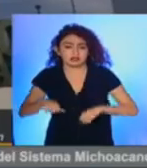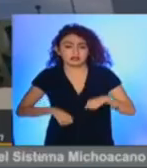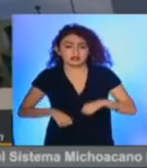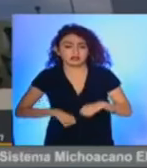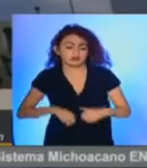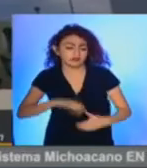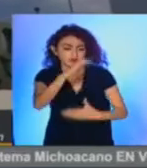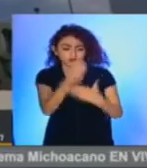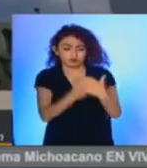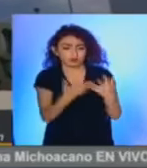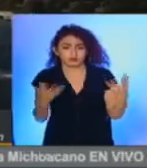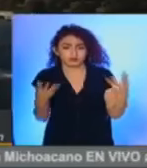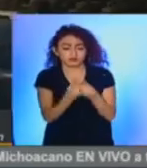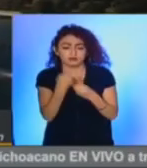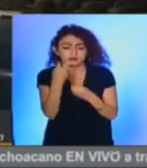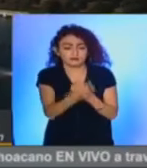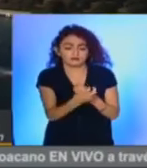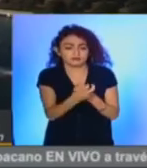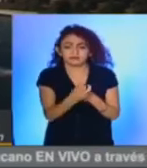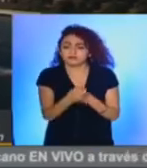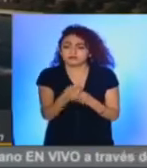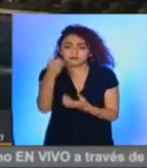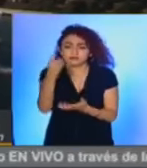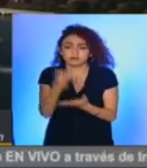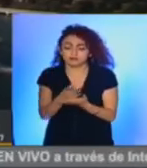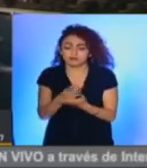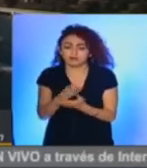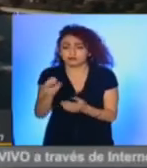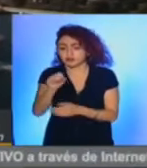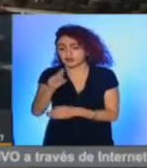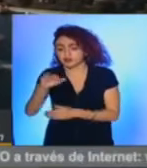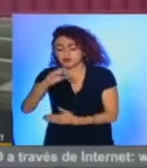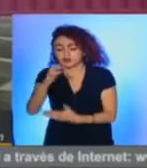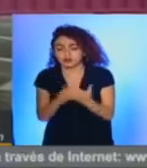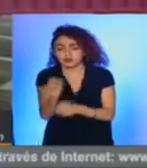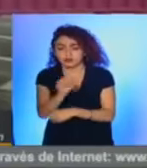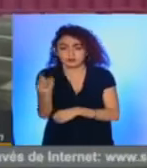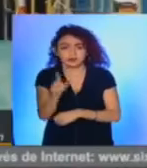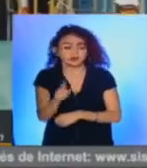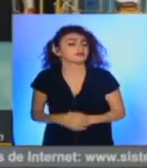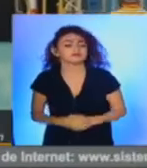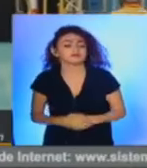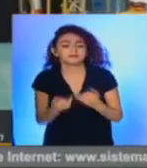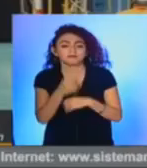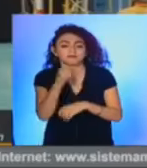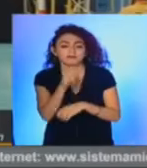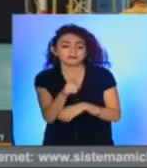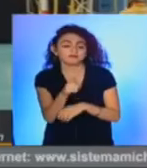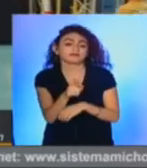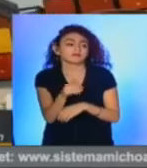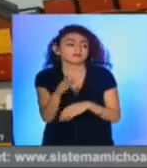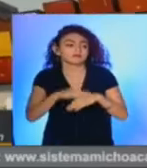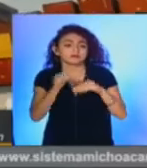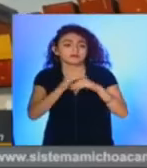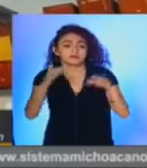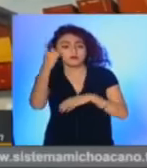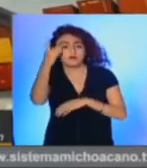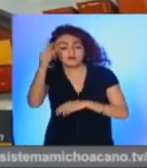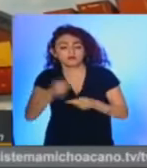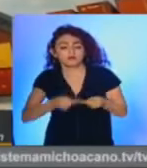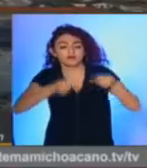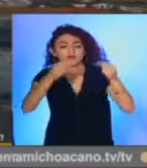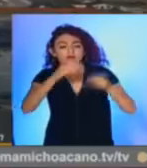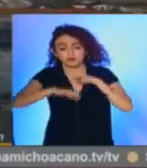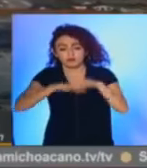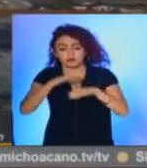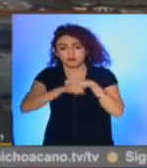la subcontratación, dejándola relegada solo a la subcontratación especializada. Asimismo, aclararon que los dueños de negocios y